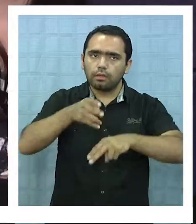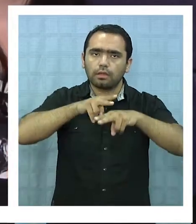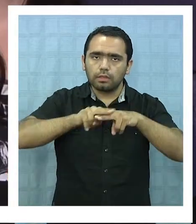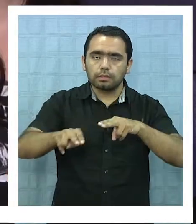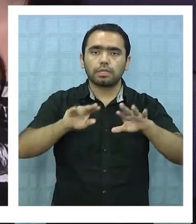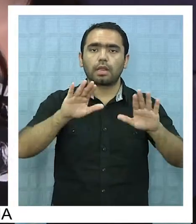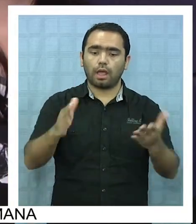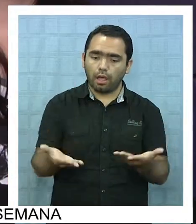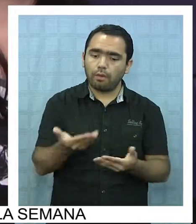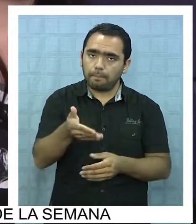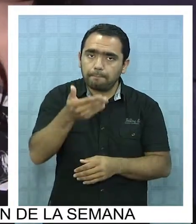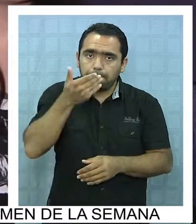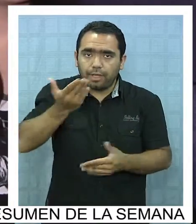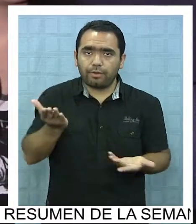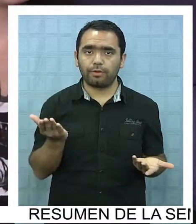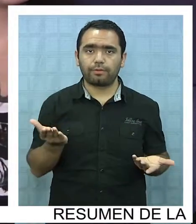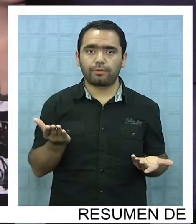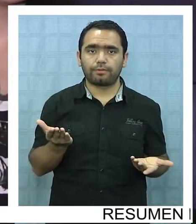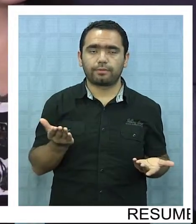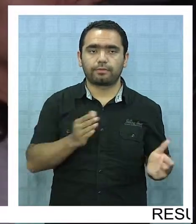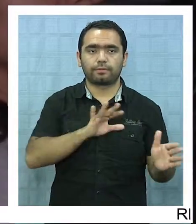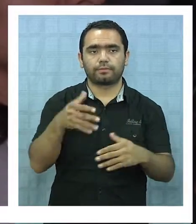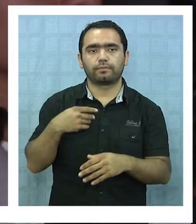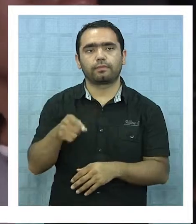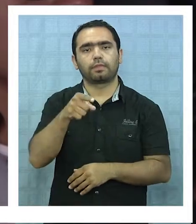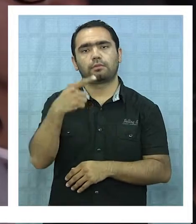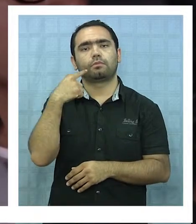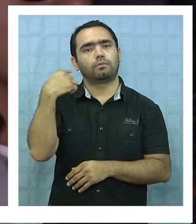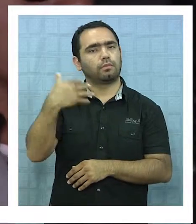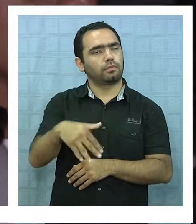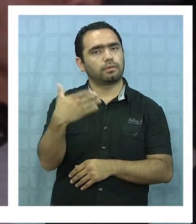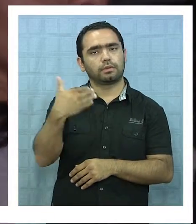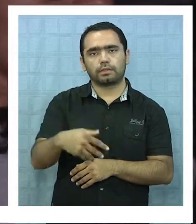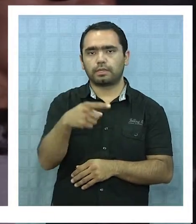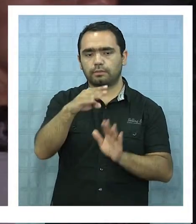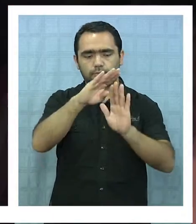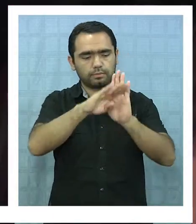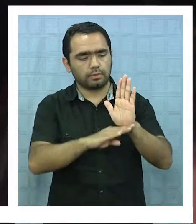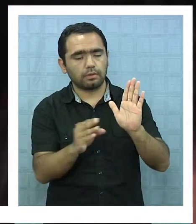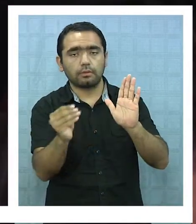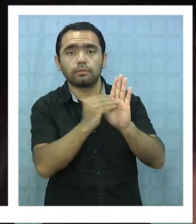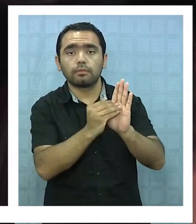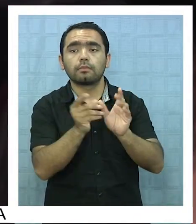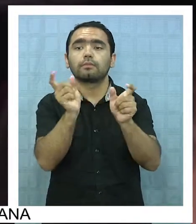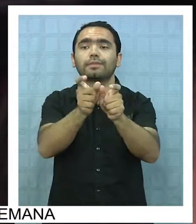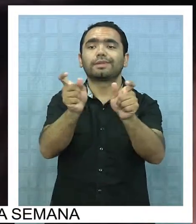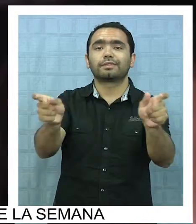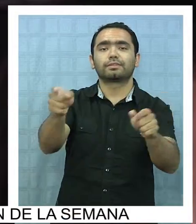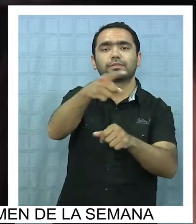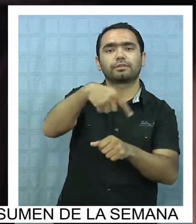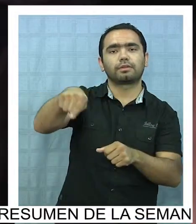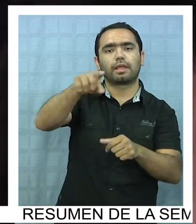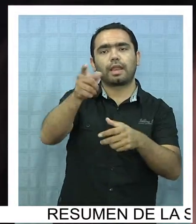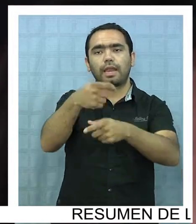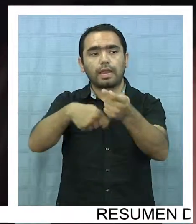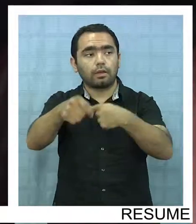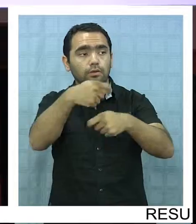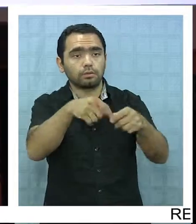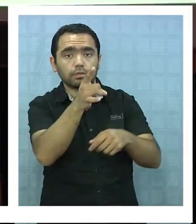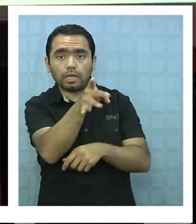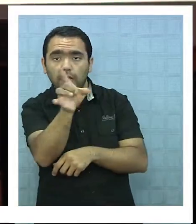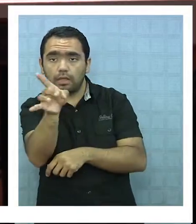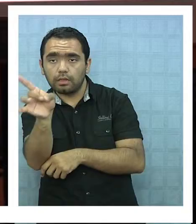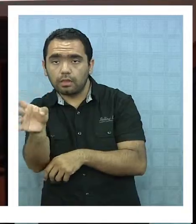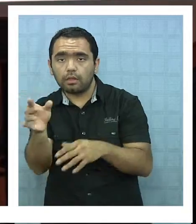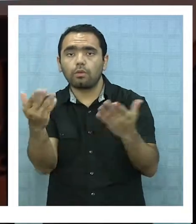empieza a hacer ahora, mucho mejor. Parte fundamental de este programa es que los artistas logren potenciar sus negocios y crear